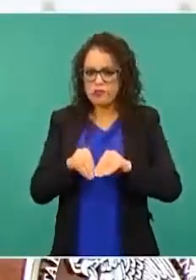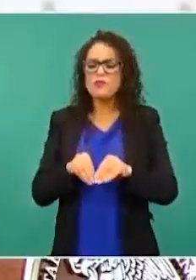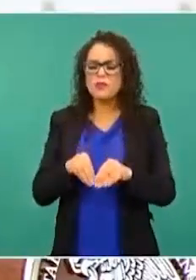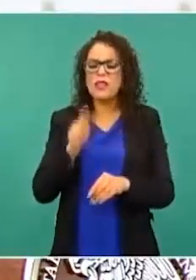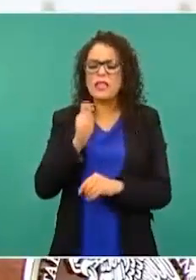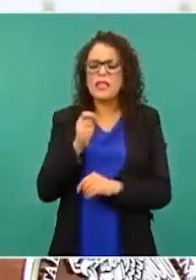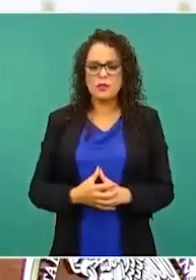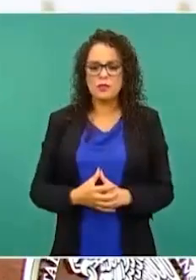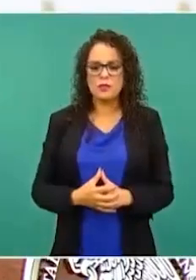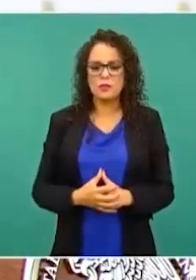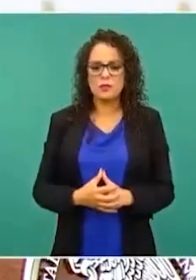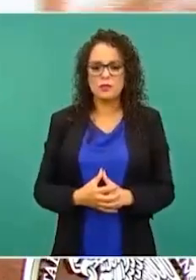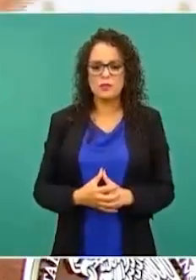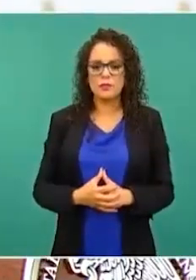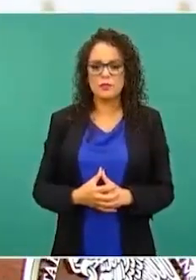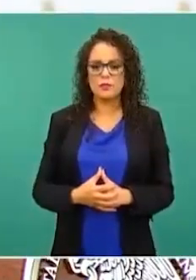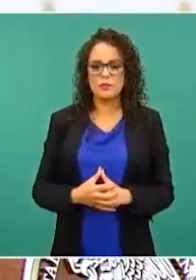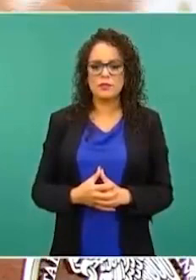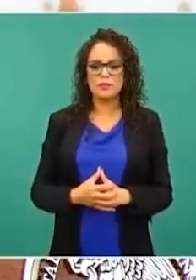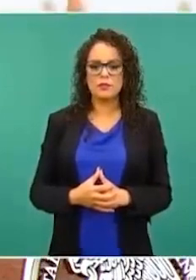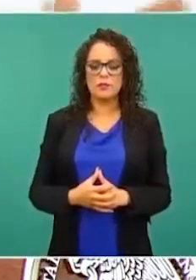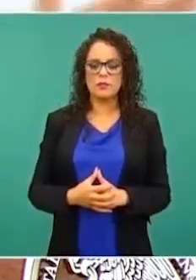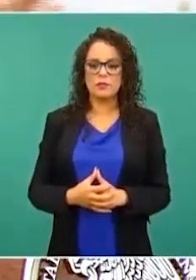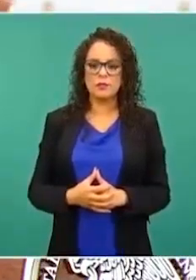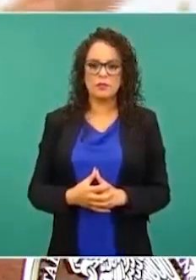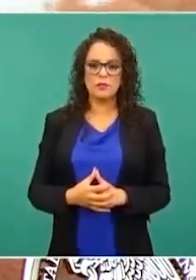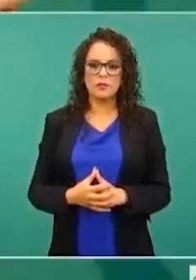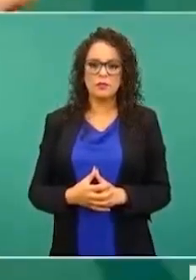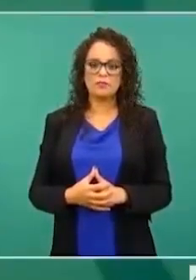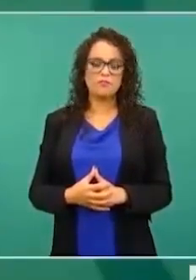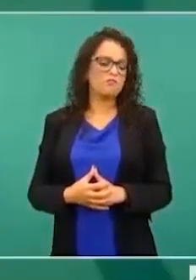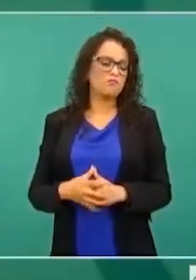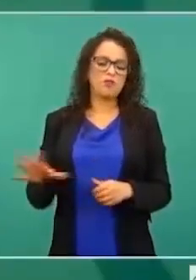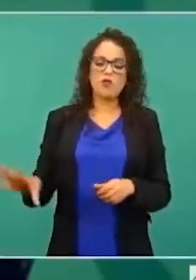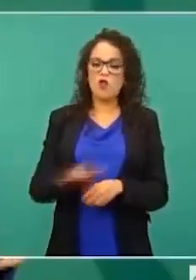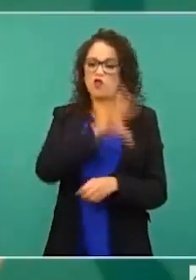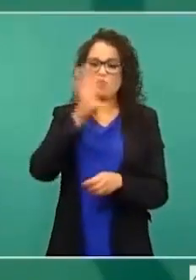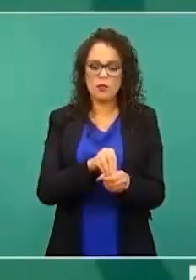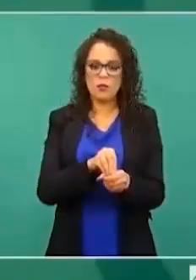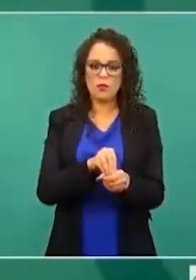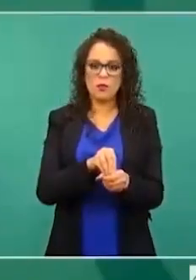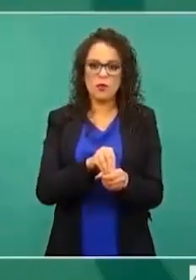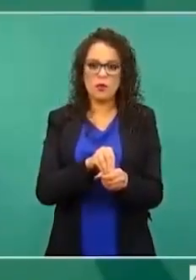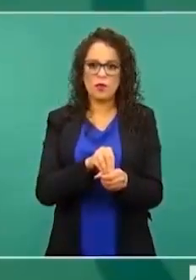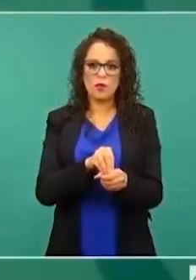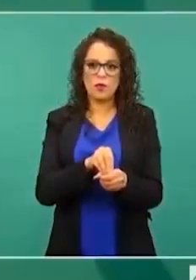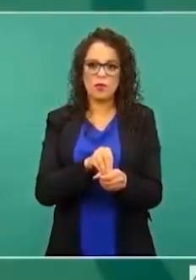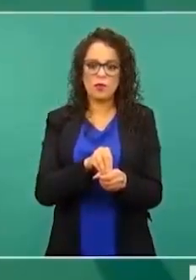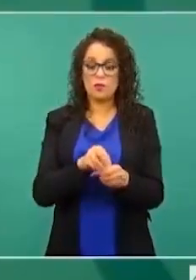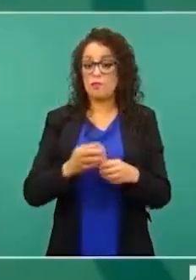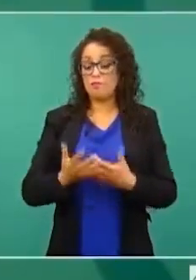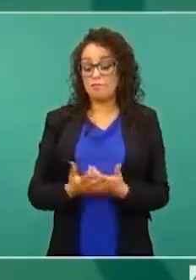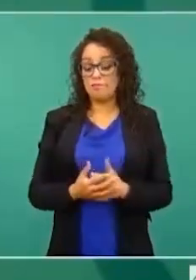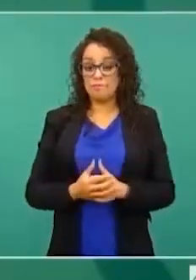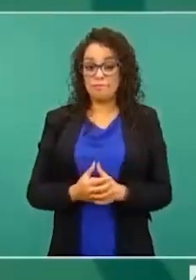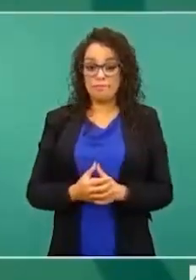estructurales? Básicamente en privatizarlo todo. Esto